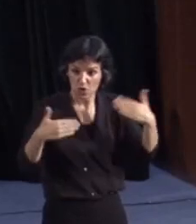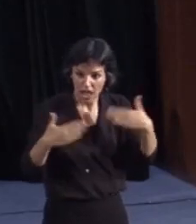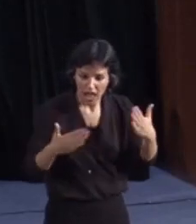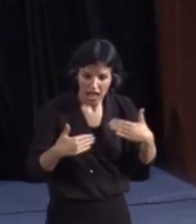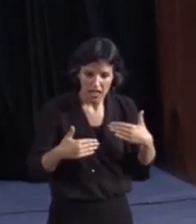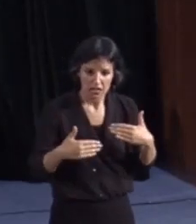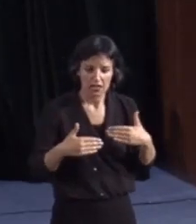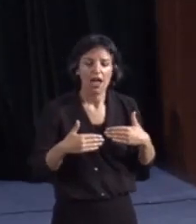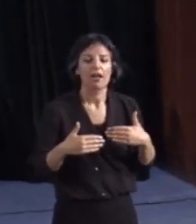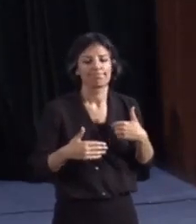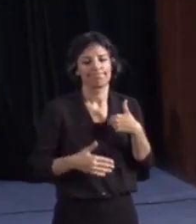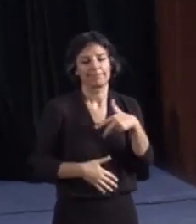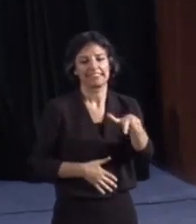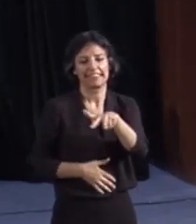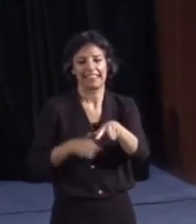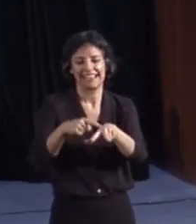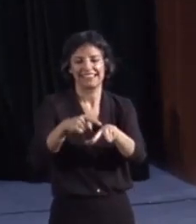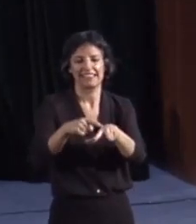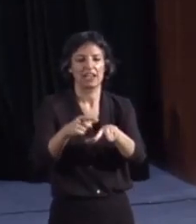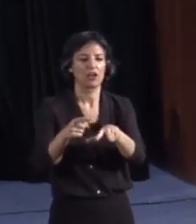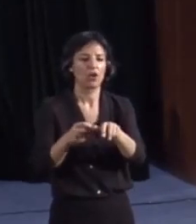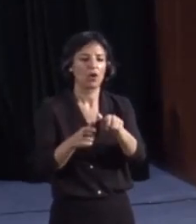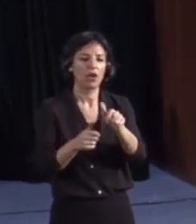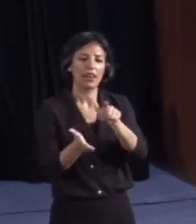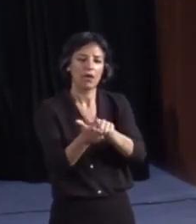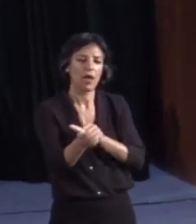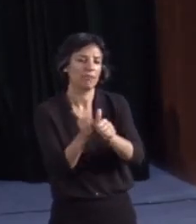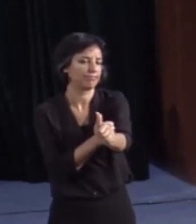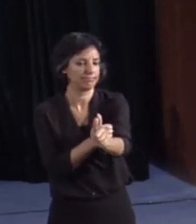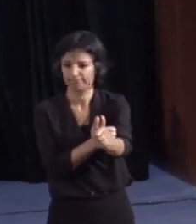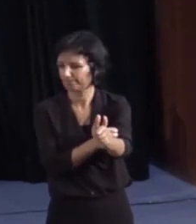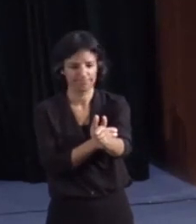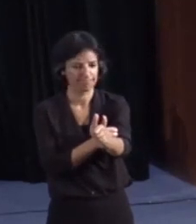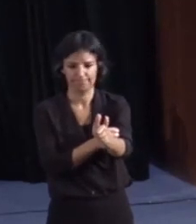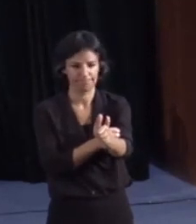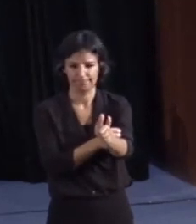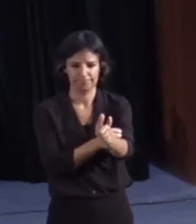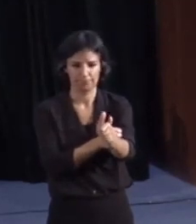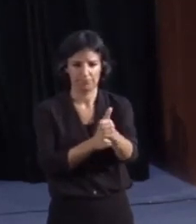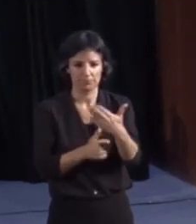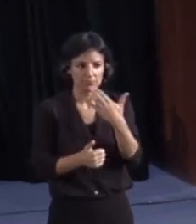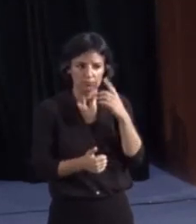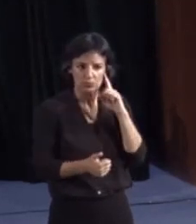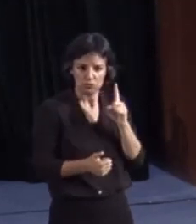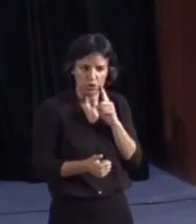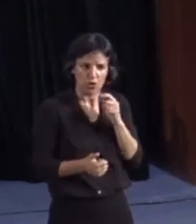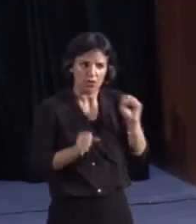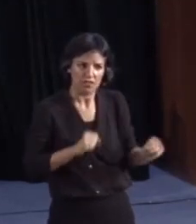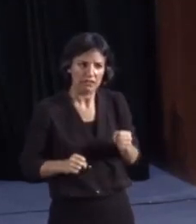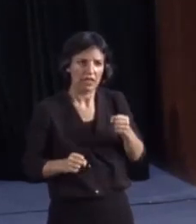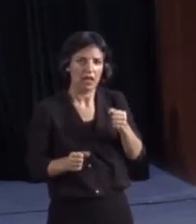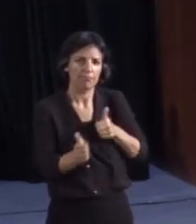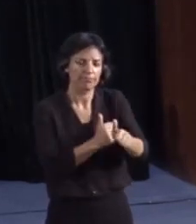el castellano no es la prioritaria en el momento en que una persona sorda tenga que defenderse.